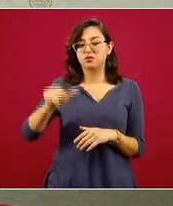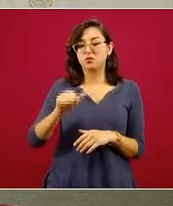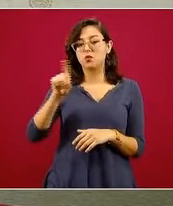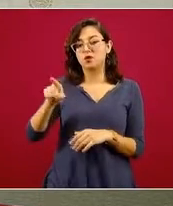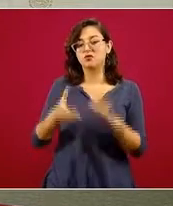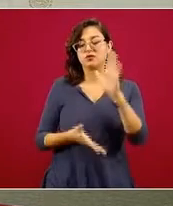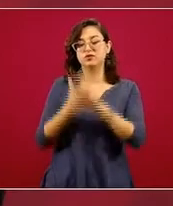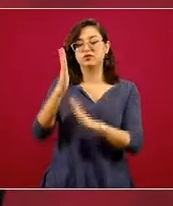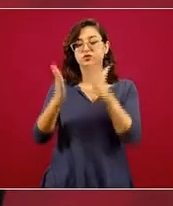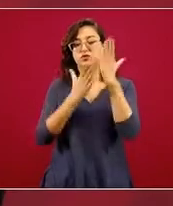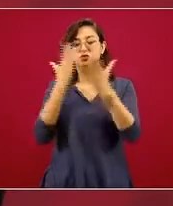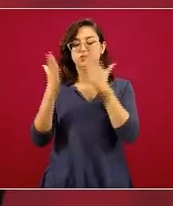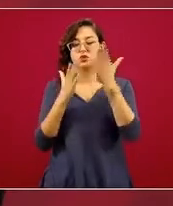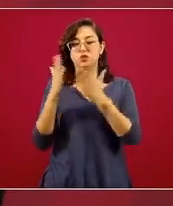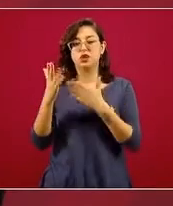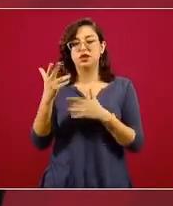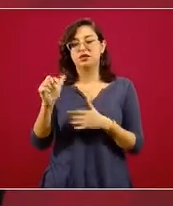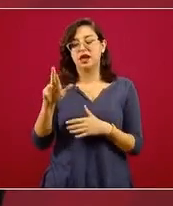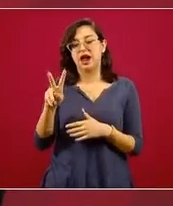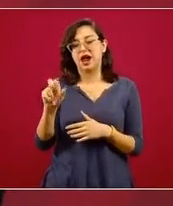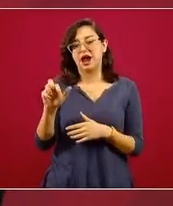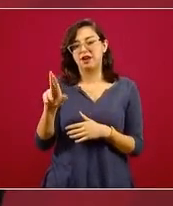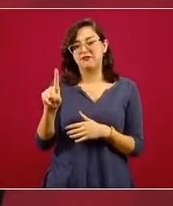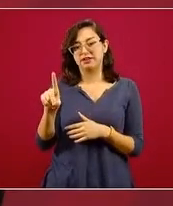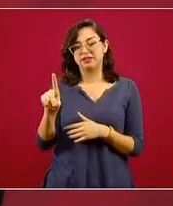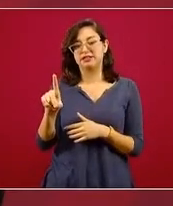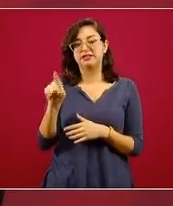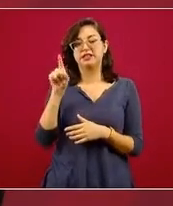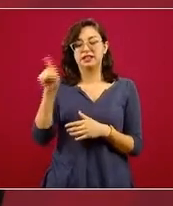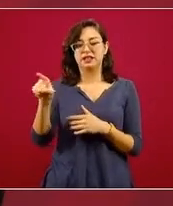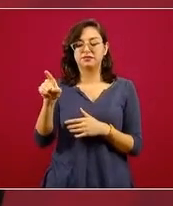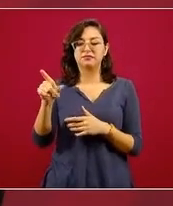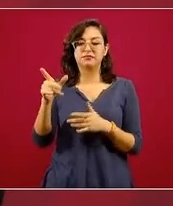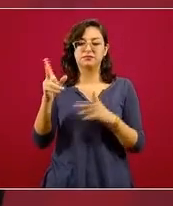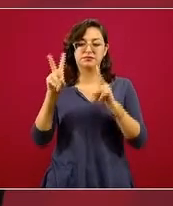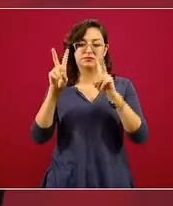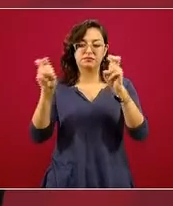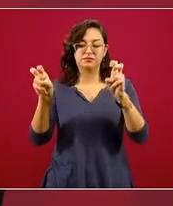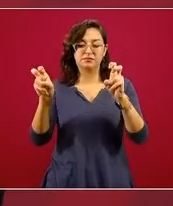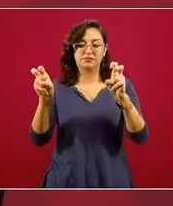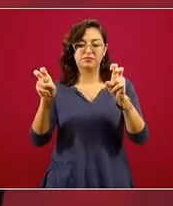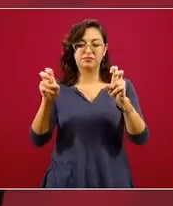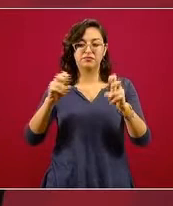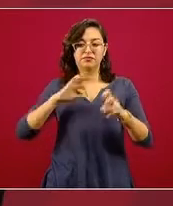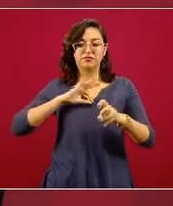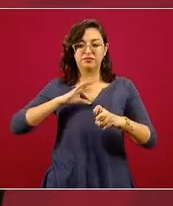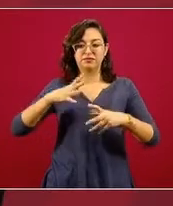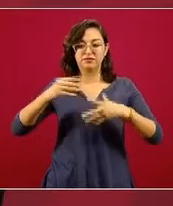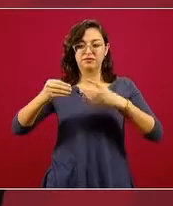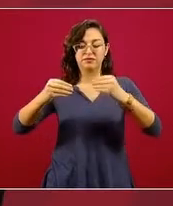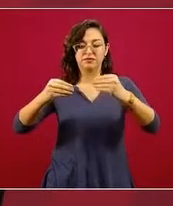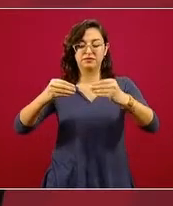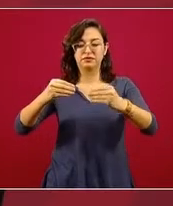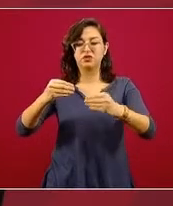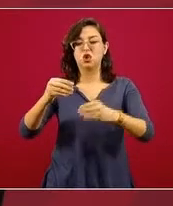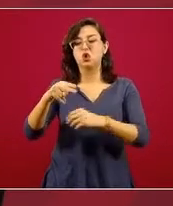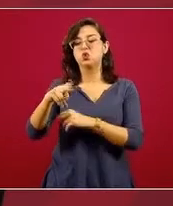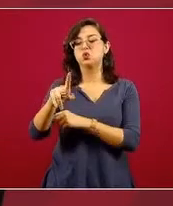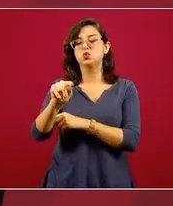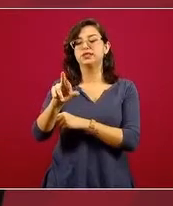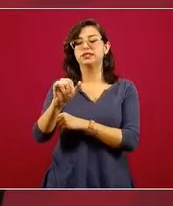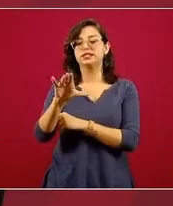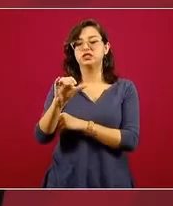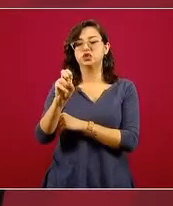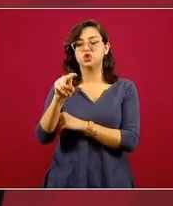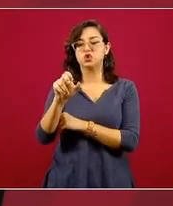se fue a estudiar a la Universidad de Harvard. Su campo del conocimiento es la epidemiología nutricional. Él, de hecho,